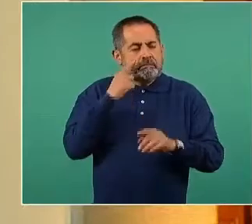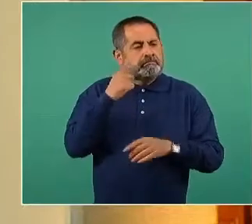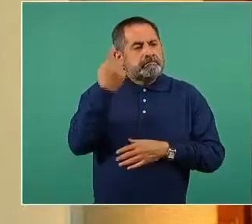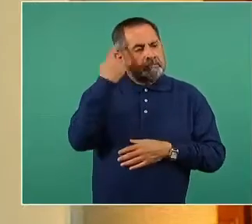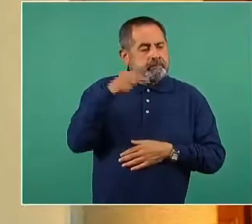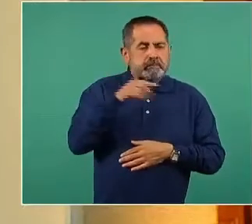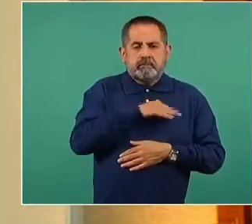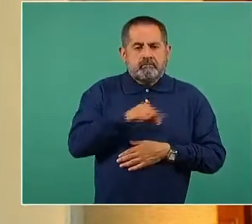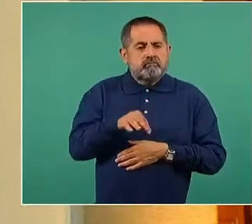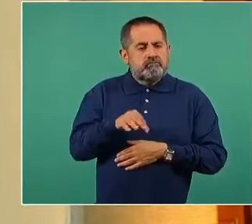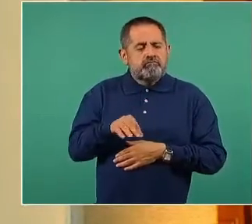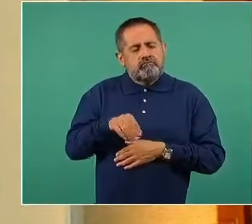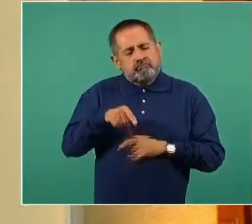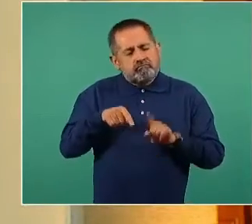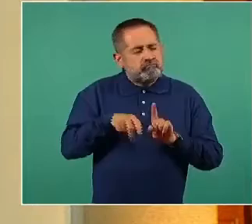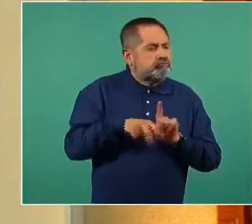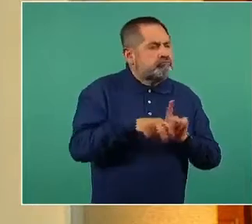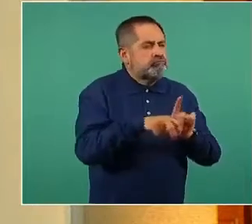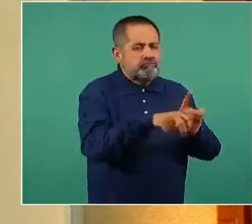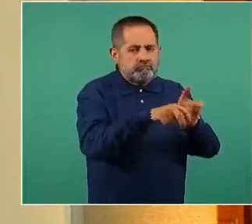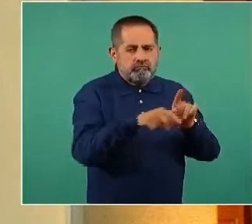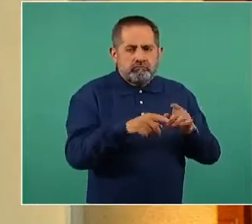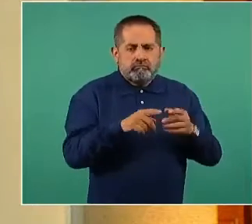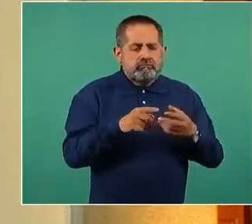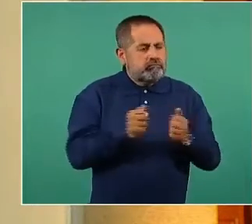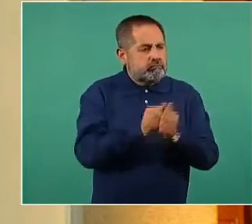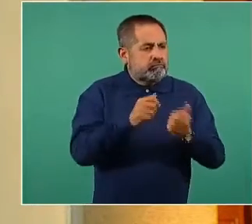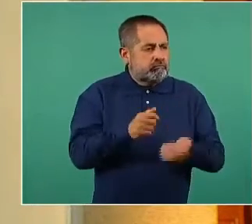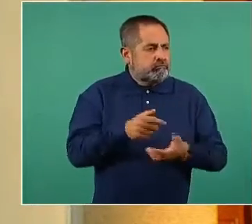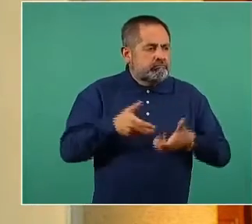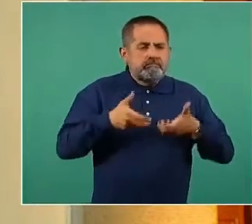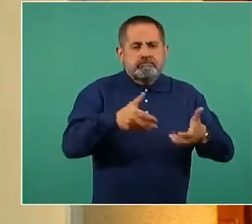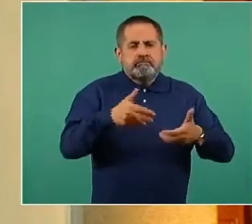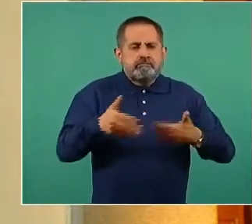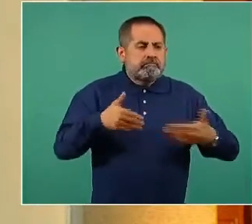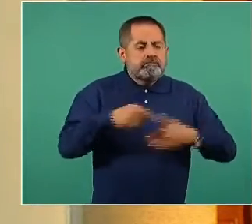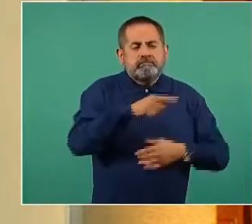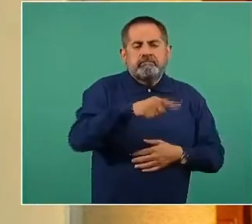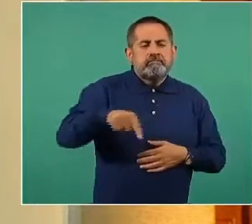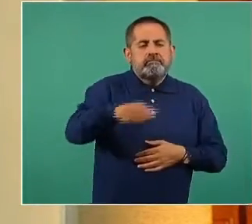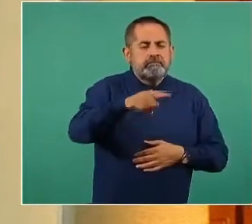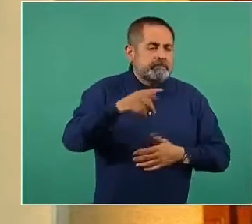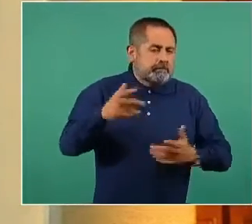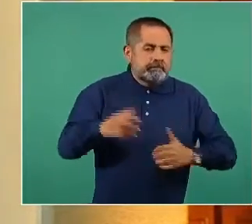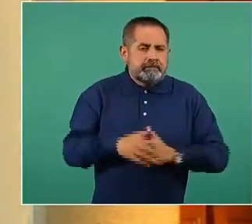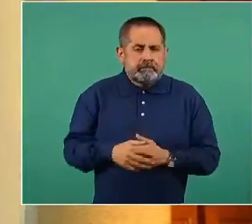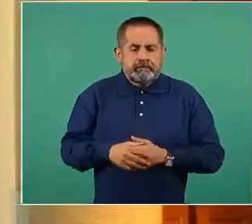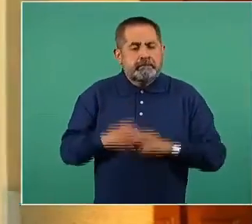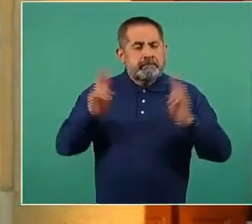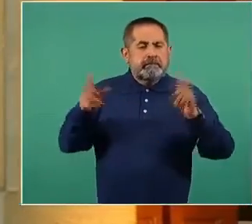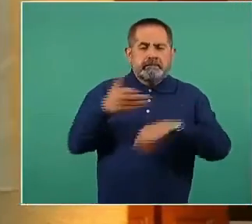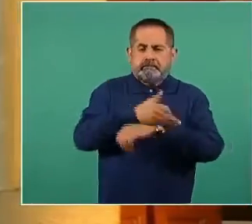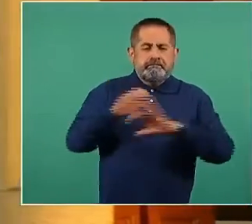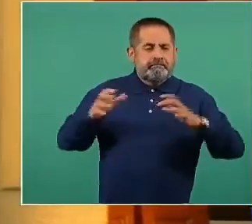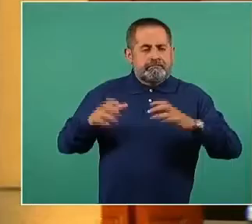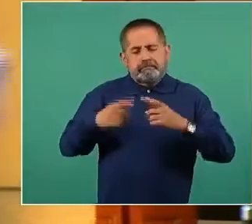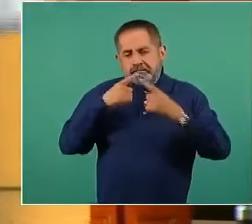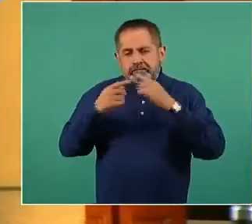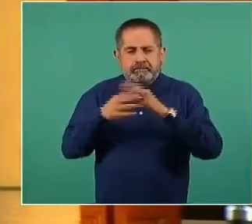ir, andar en nuestras calles, en nuestra sociedad. Familias y retos